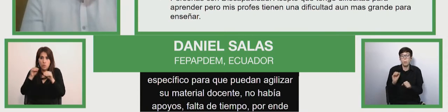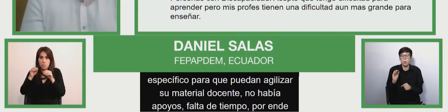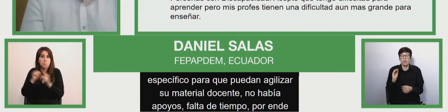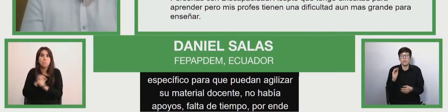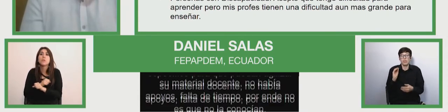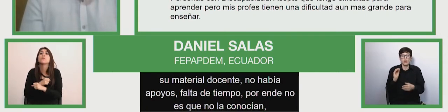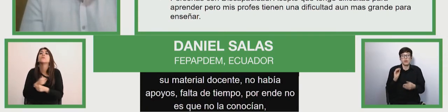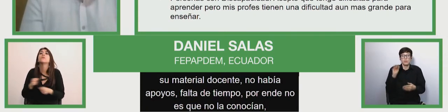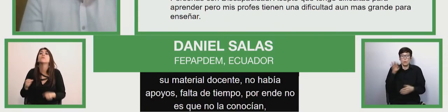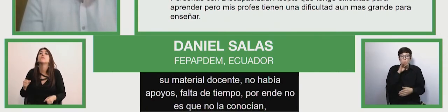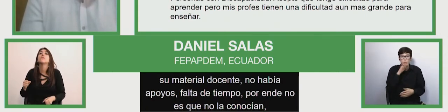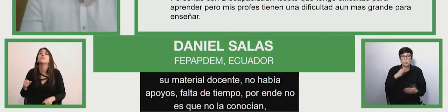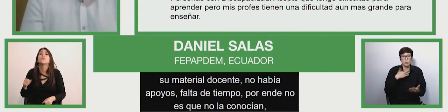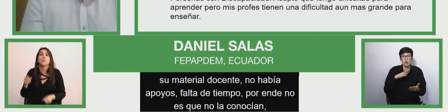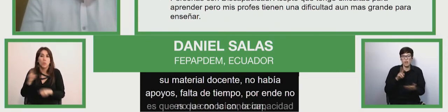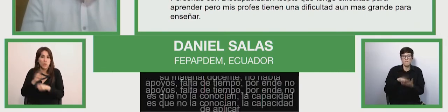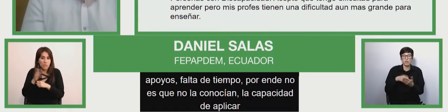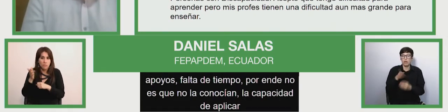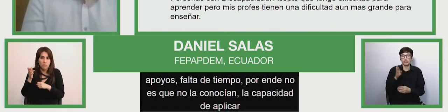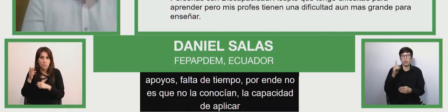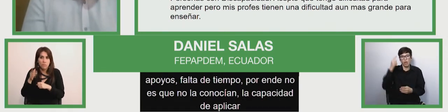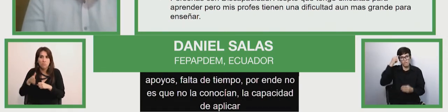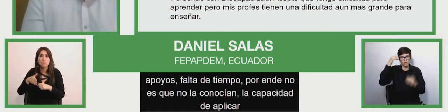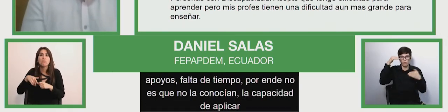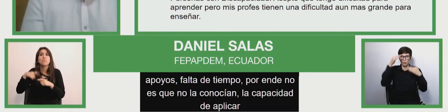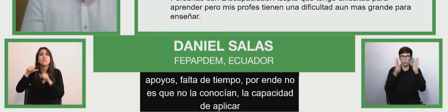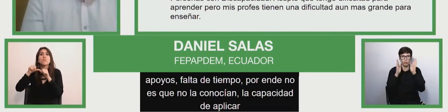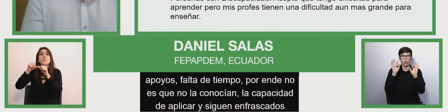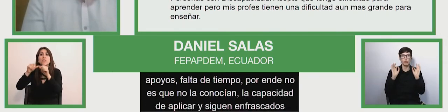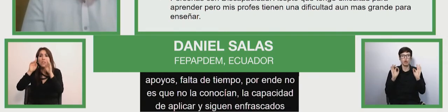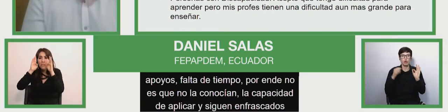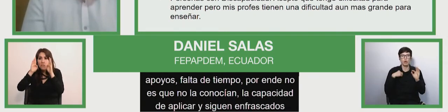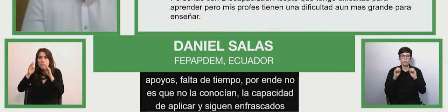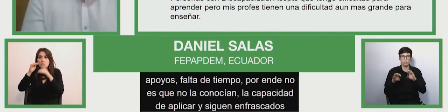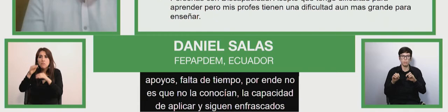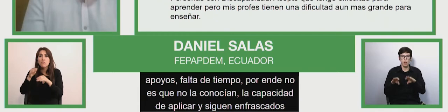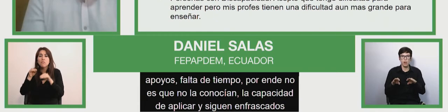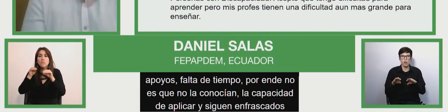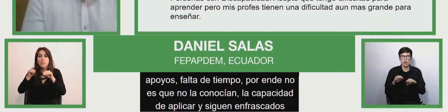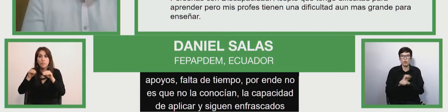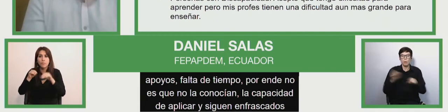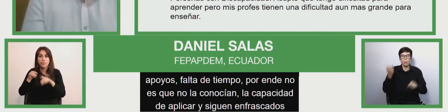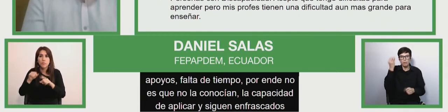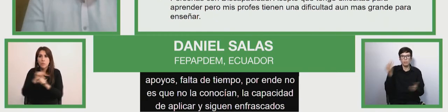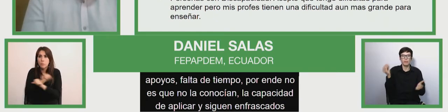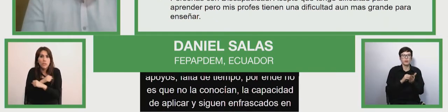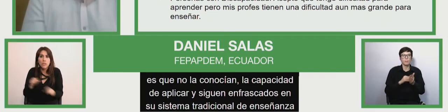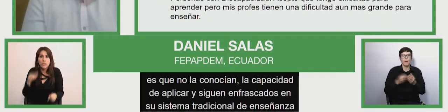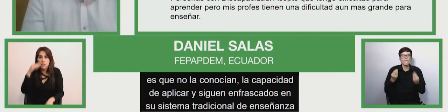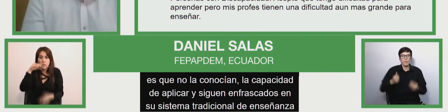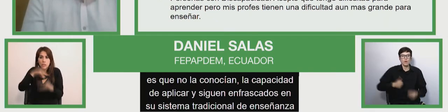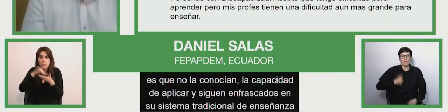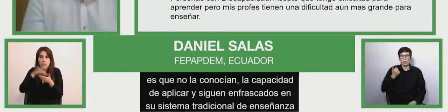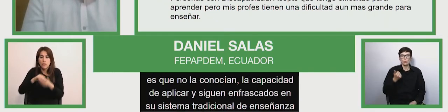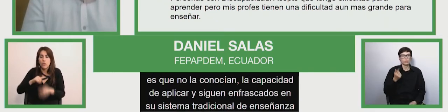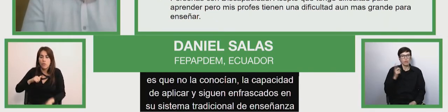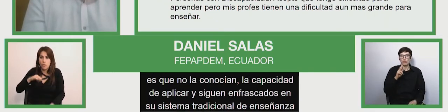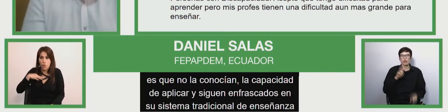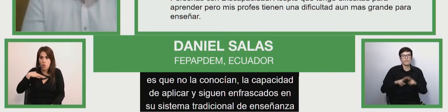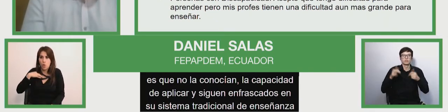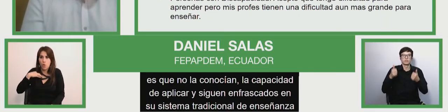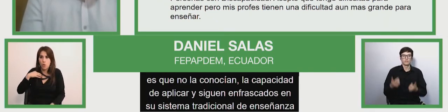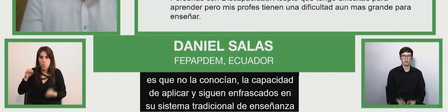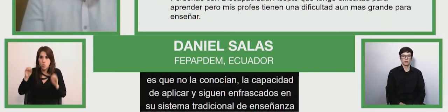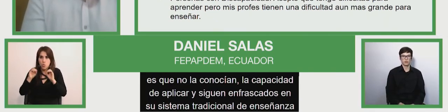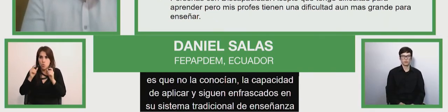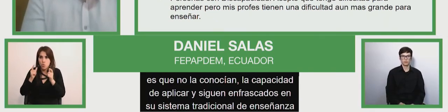enfrascados en su sistema tradicional de enseñanza. Entonces, toda la buena voluntad que existía no se llegaba a plasmar en acciones concretas.